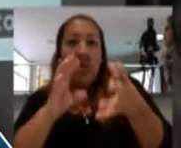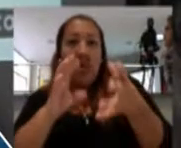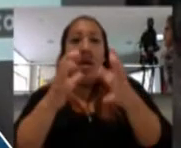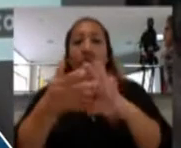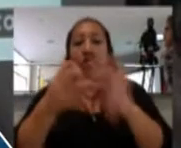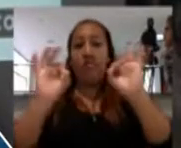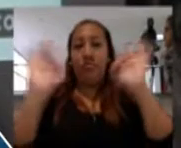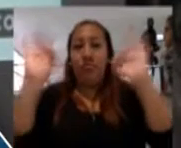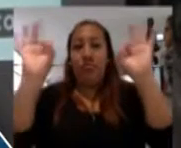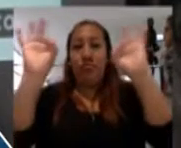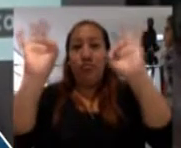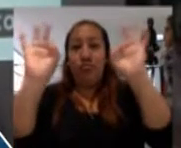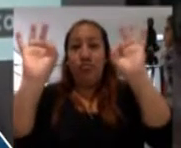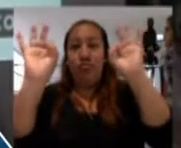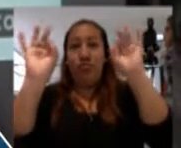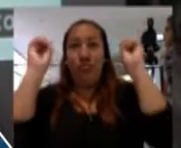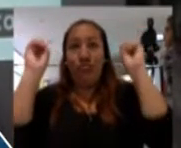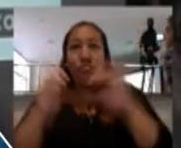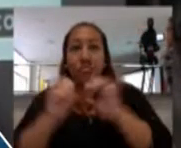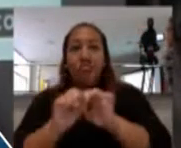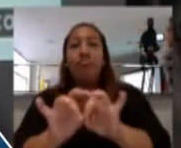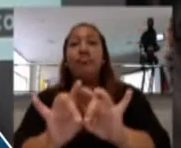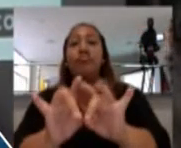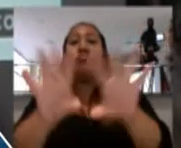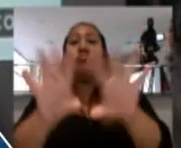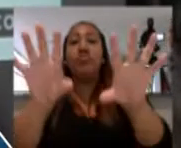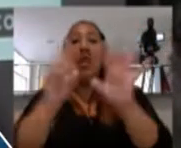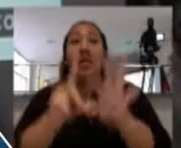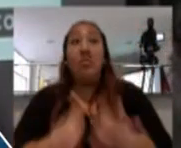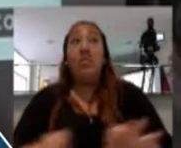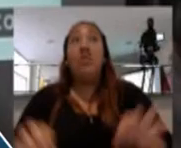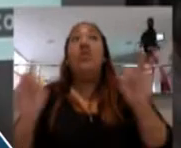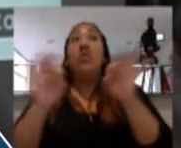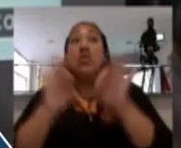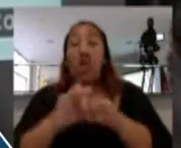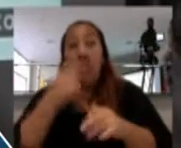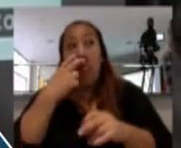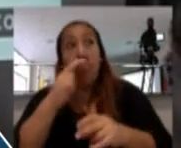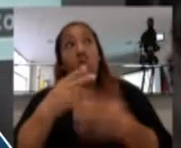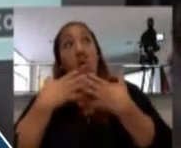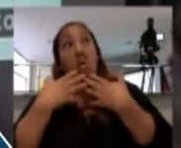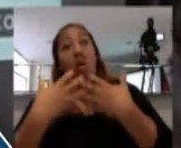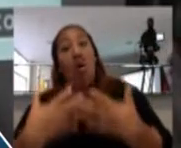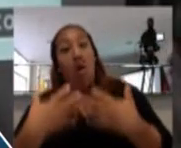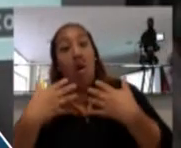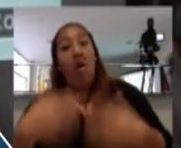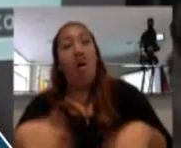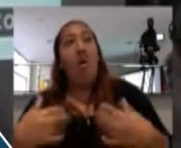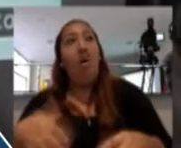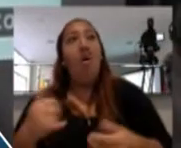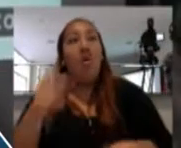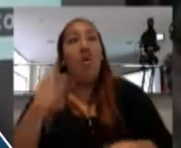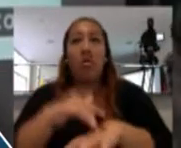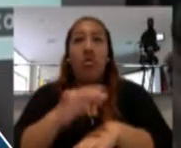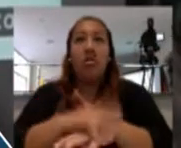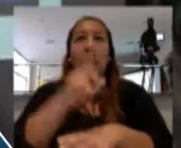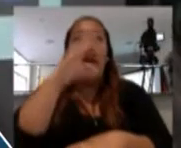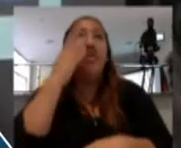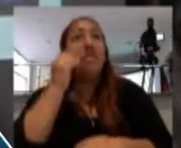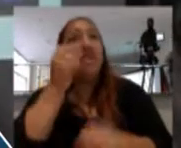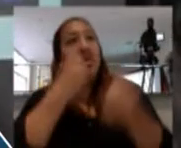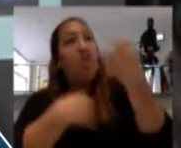eléctrica que la conectan a la red. Eso es el punto más reciente de la